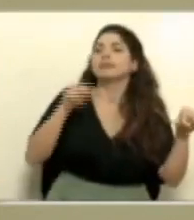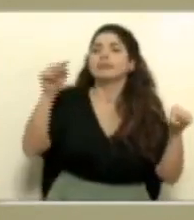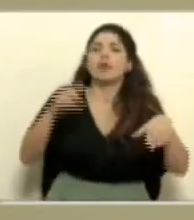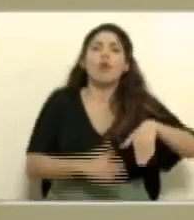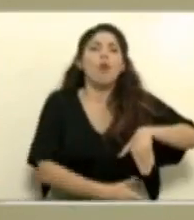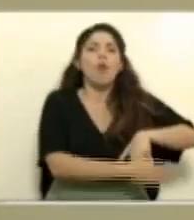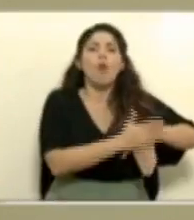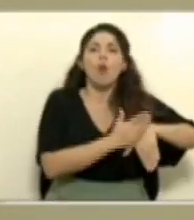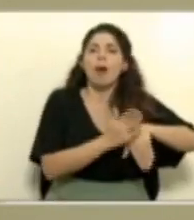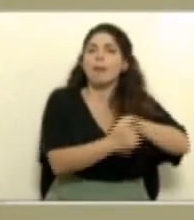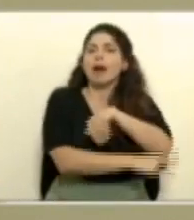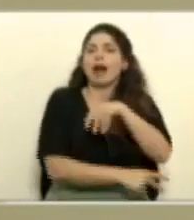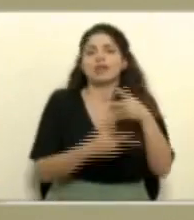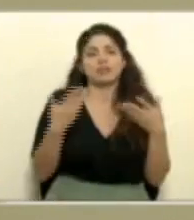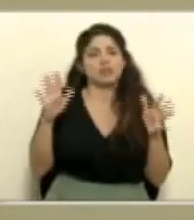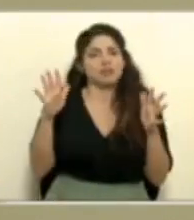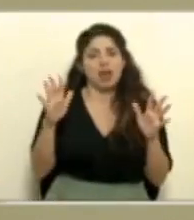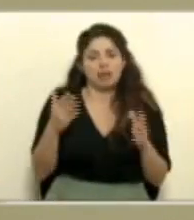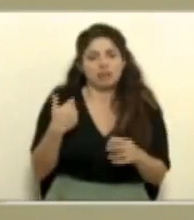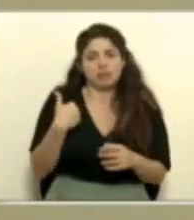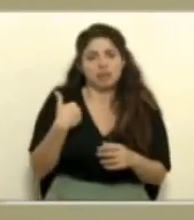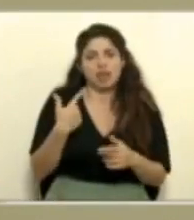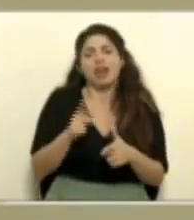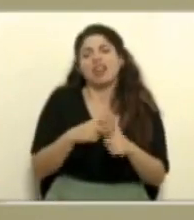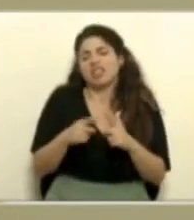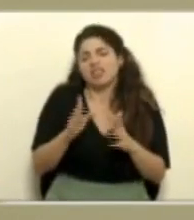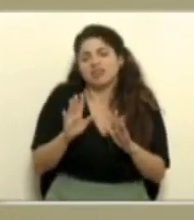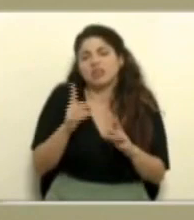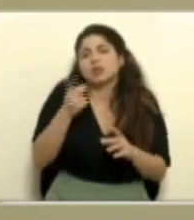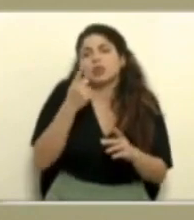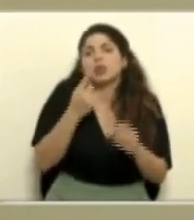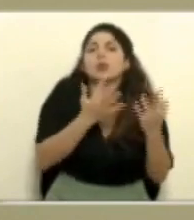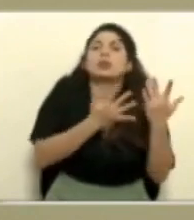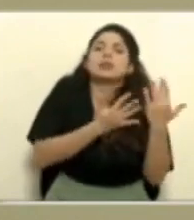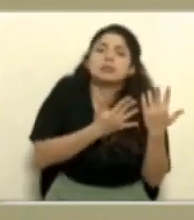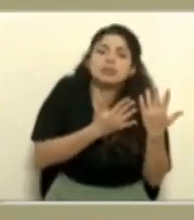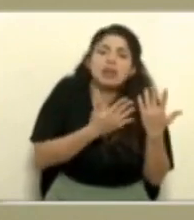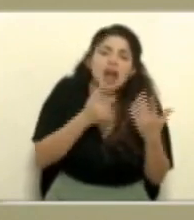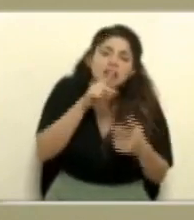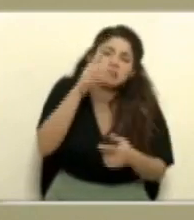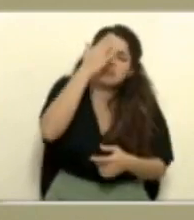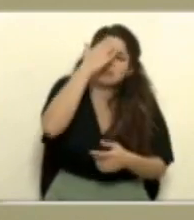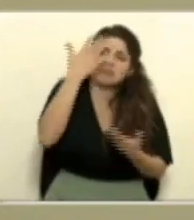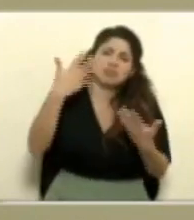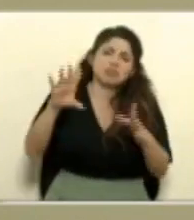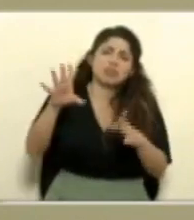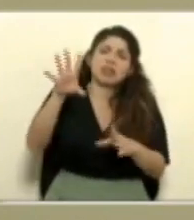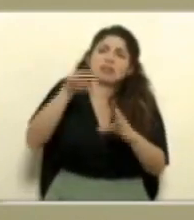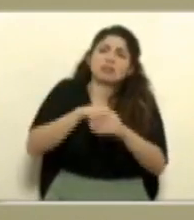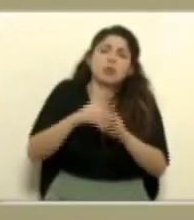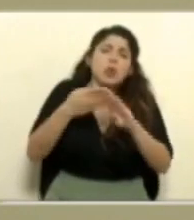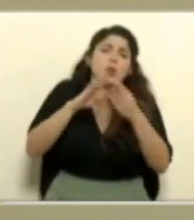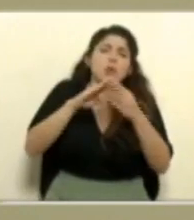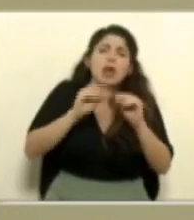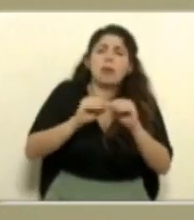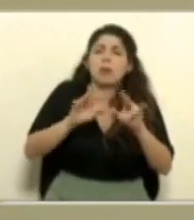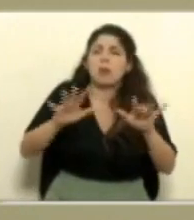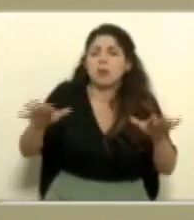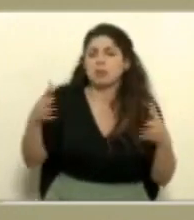el país entonces es de esperar que ya está incorporada dentro de la transmisión comunitaria